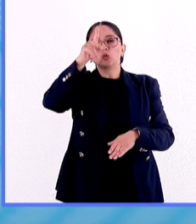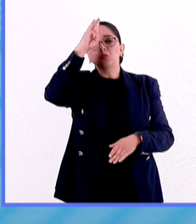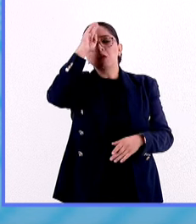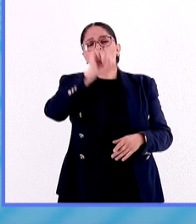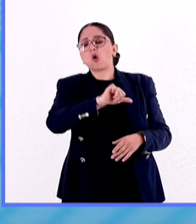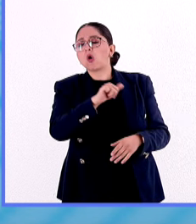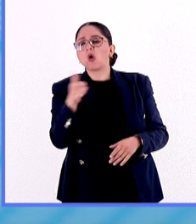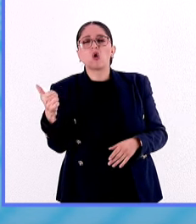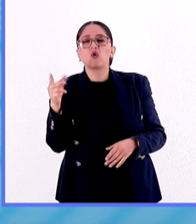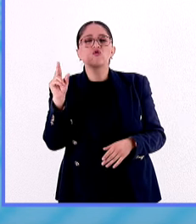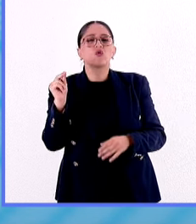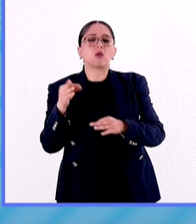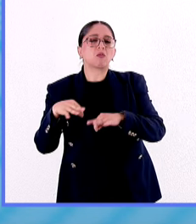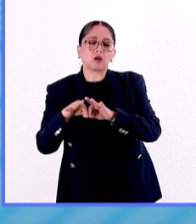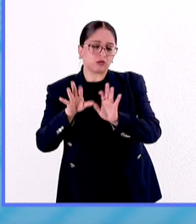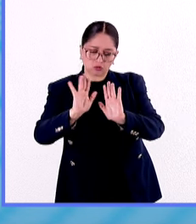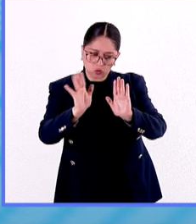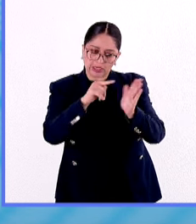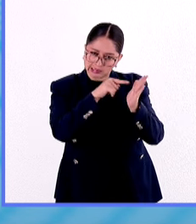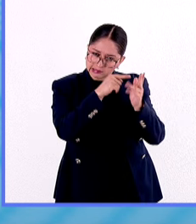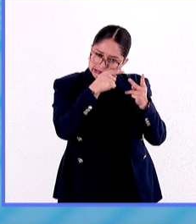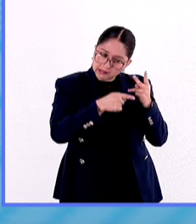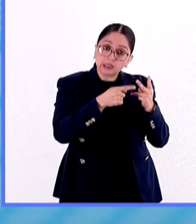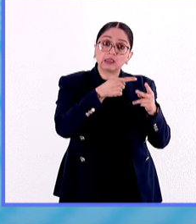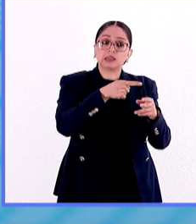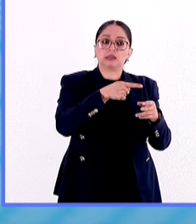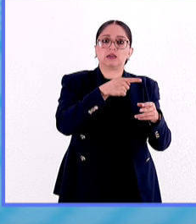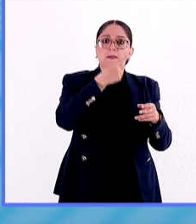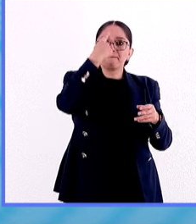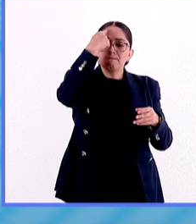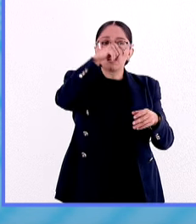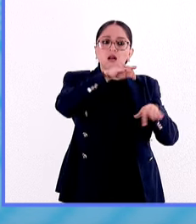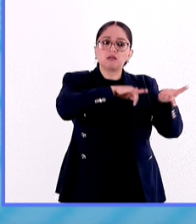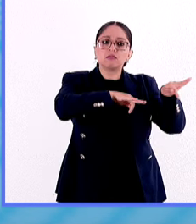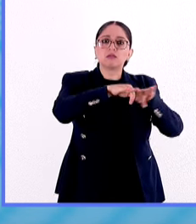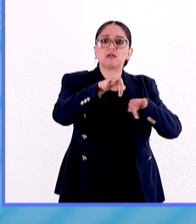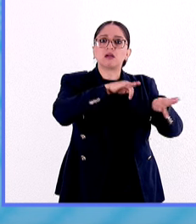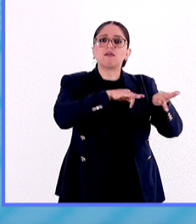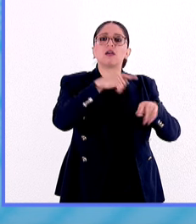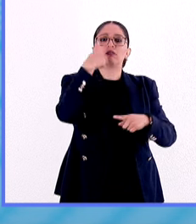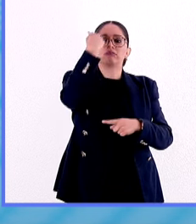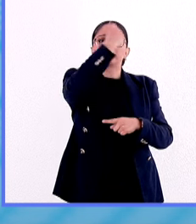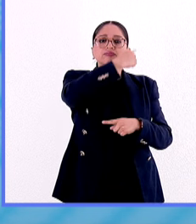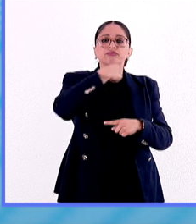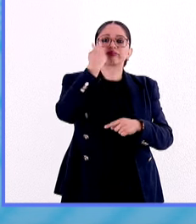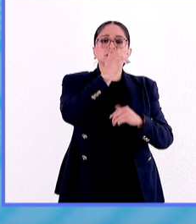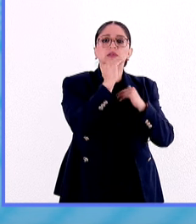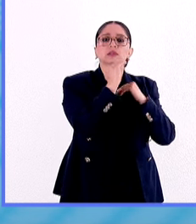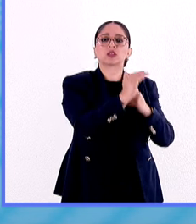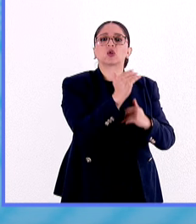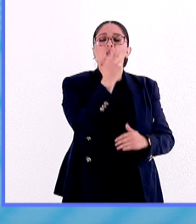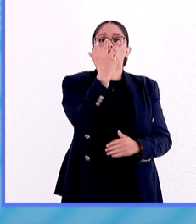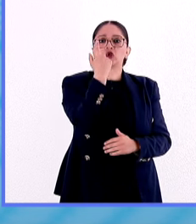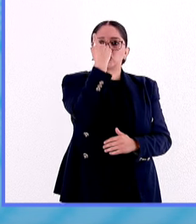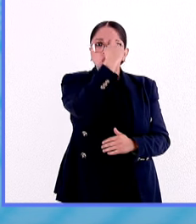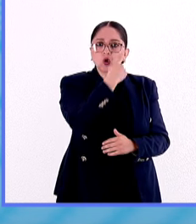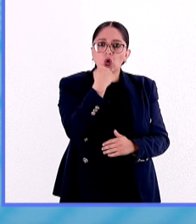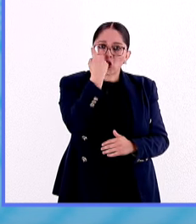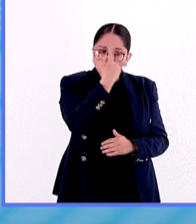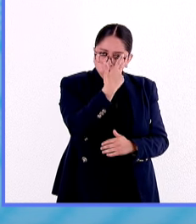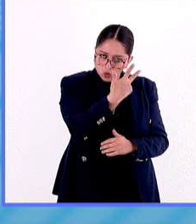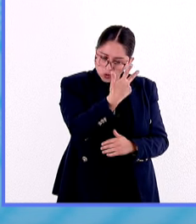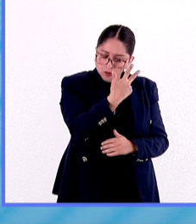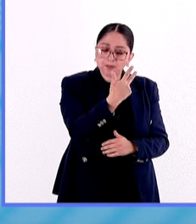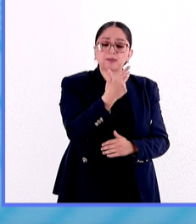los otros, fue legislar sobre las jornadas laborales, se decía que la jornada tenía que ser de ocho horas, se prohibía el trabajo